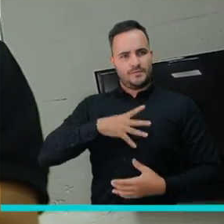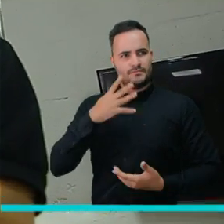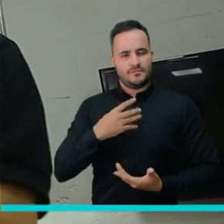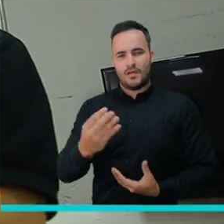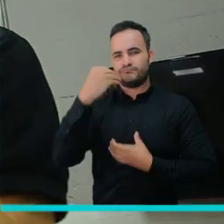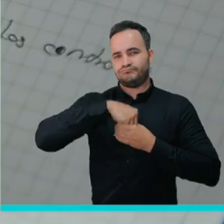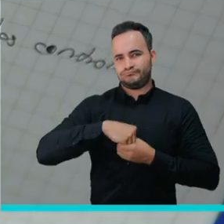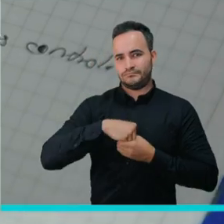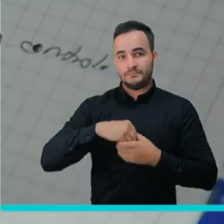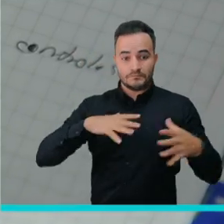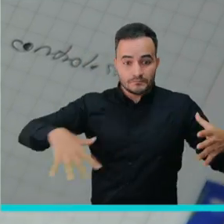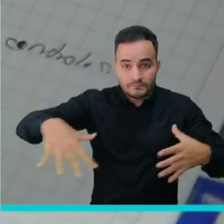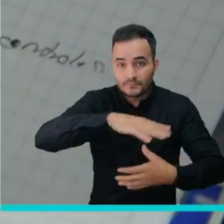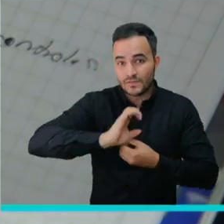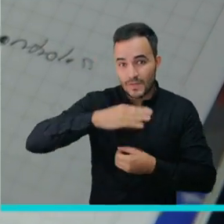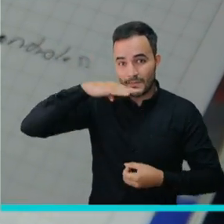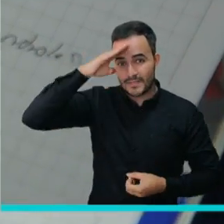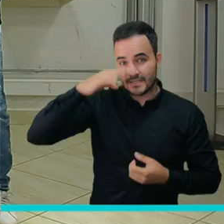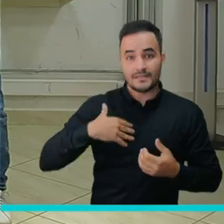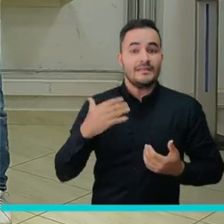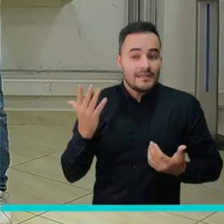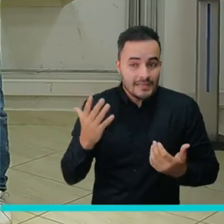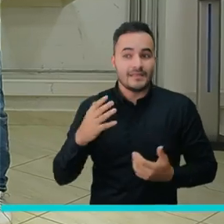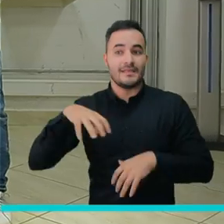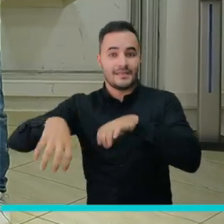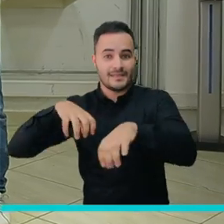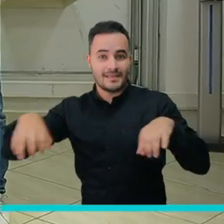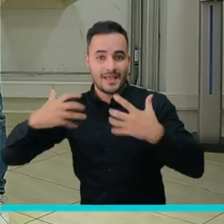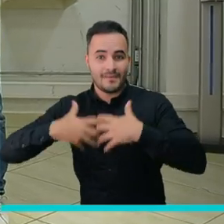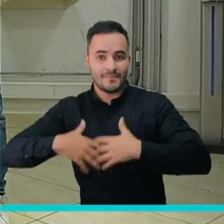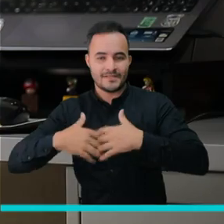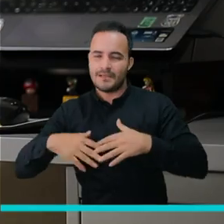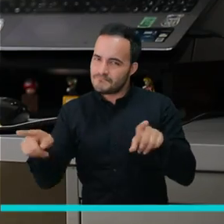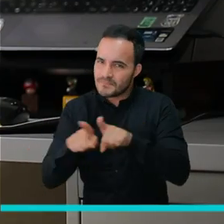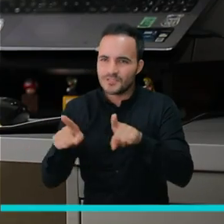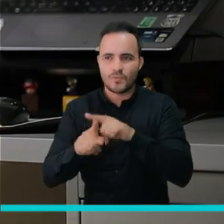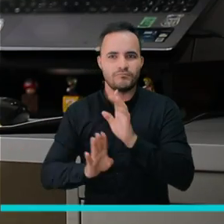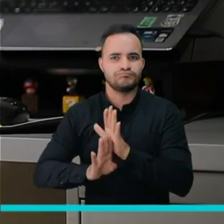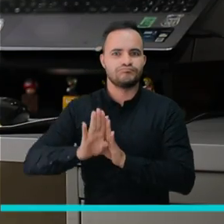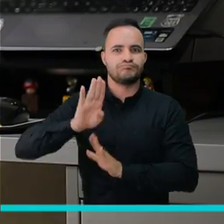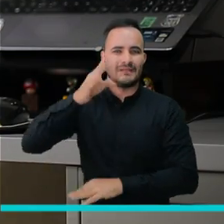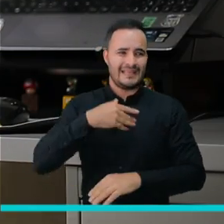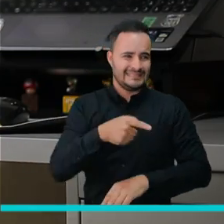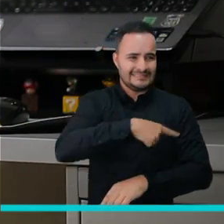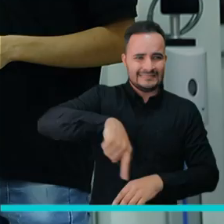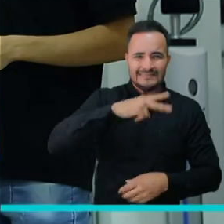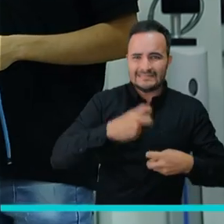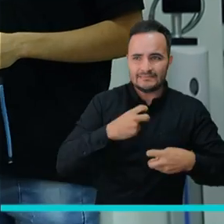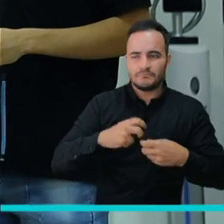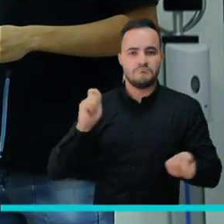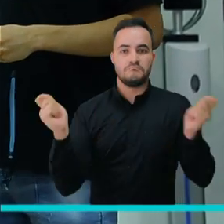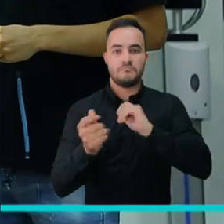personas a nivel de Medellín y a nivel de industria para fortalecer y atacar ese déficit.